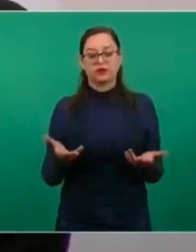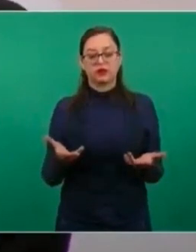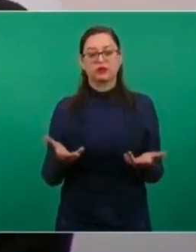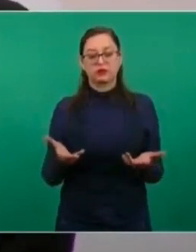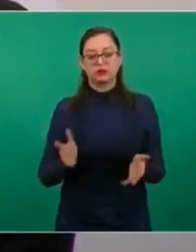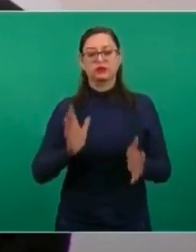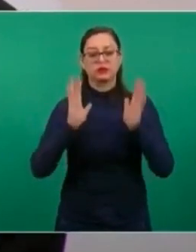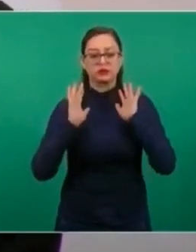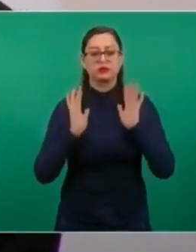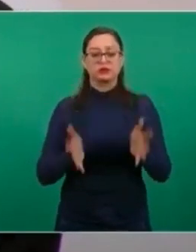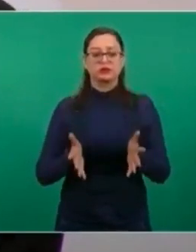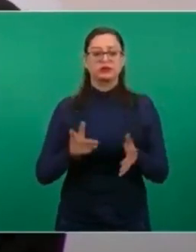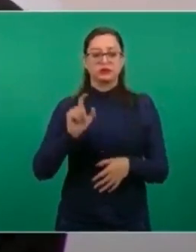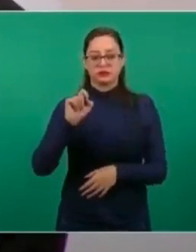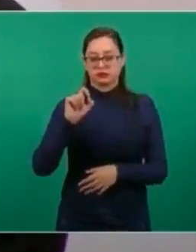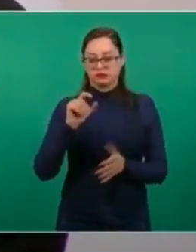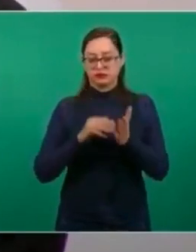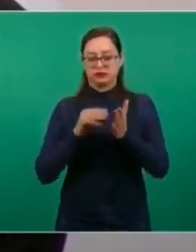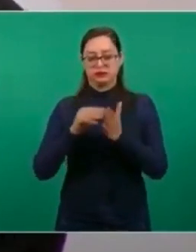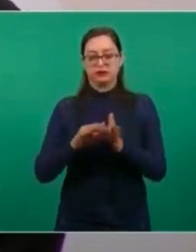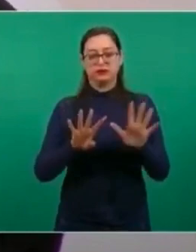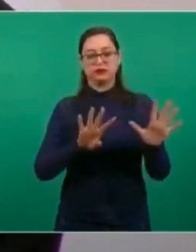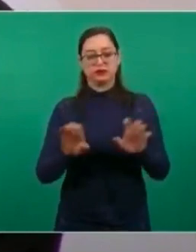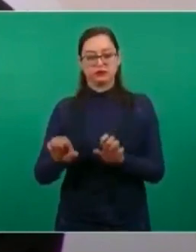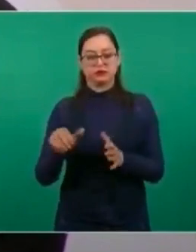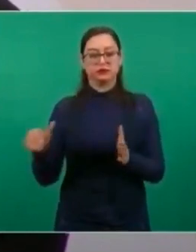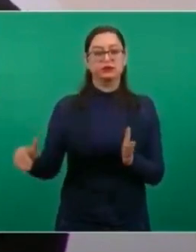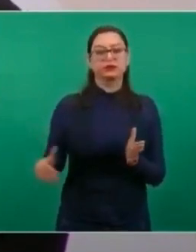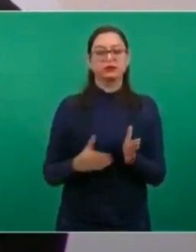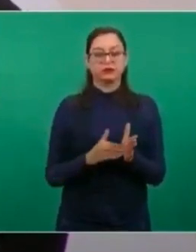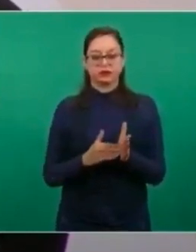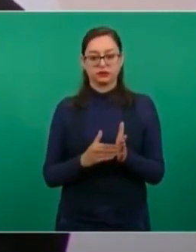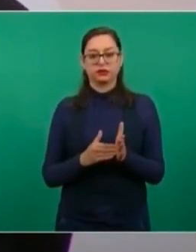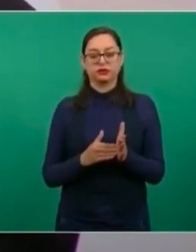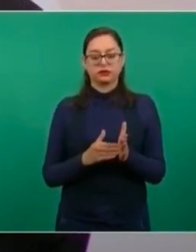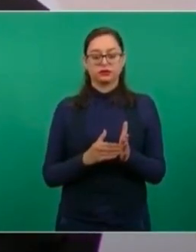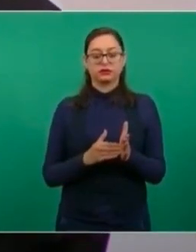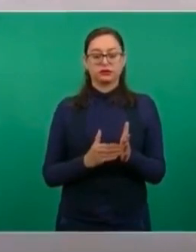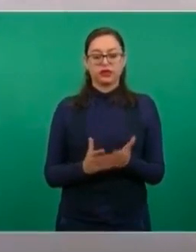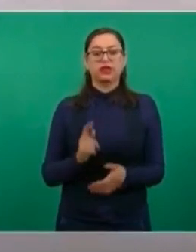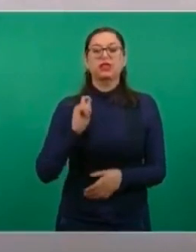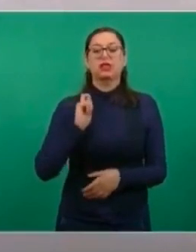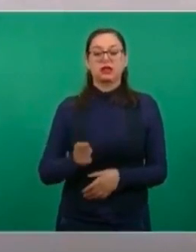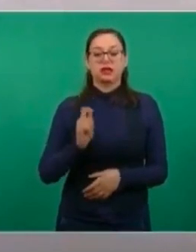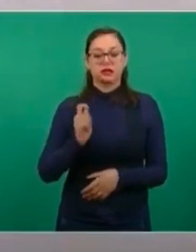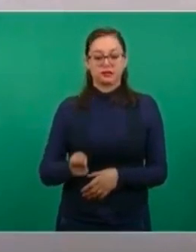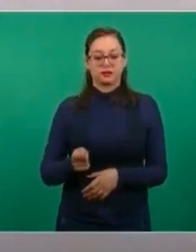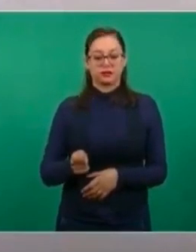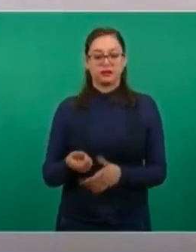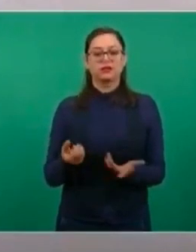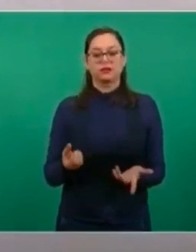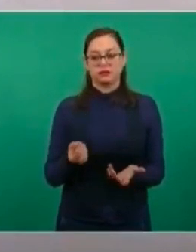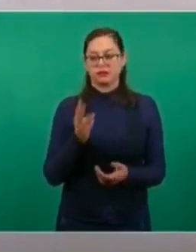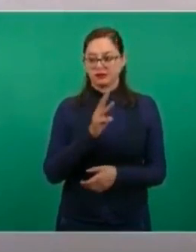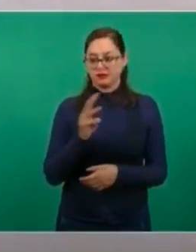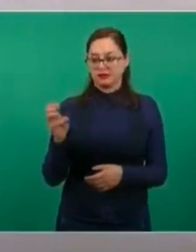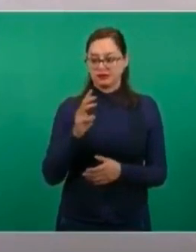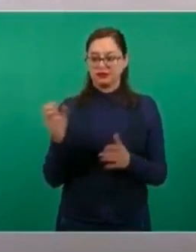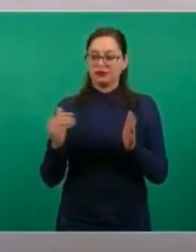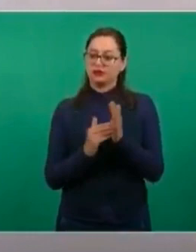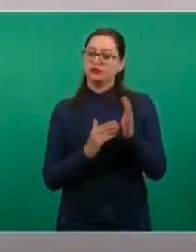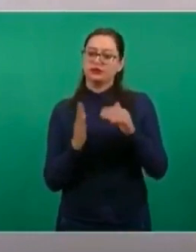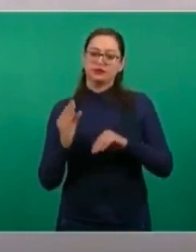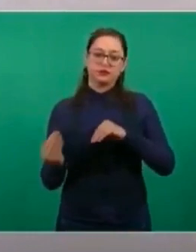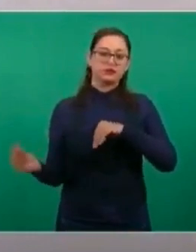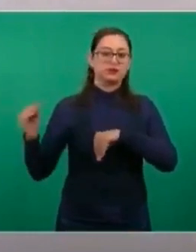en 20 millones 900 mil, es decir, 300 mil trabajadores